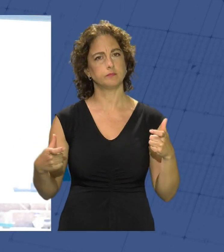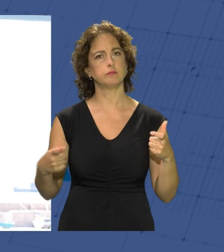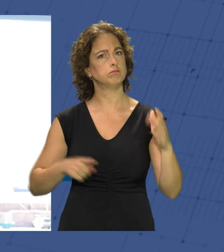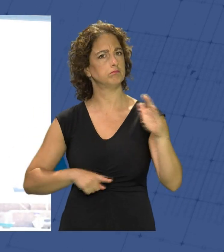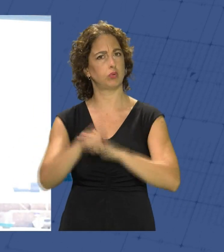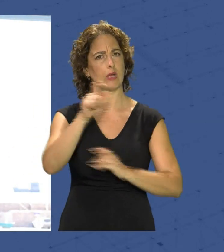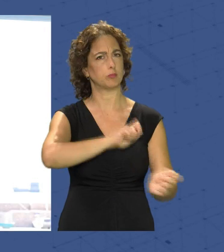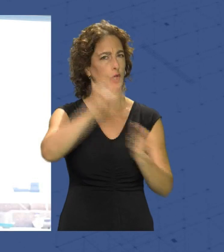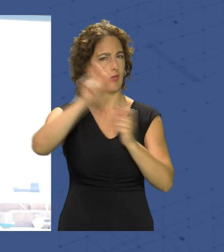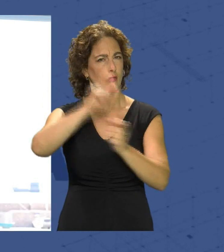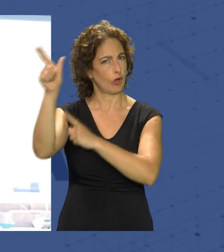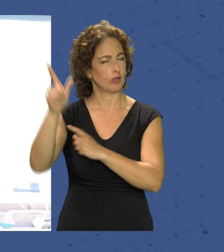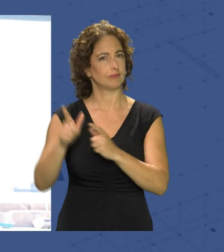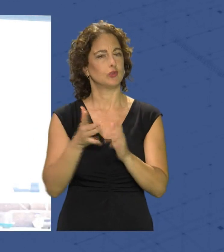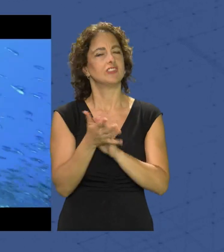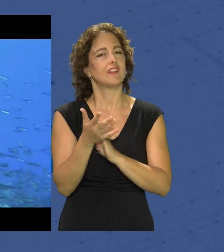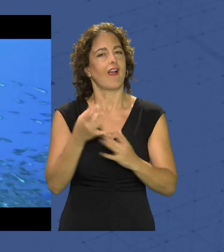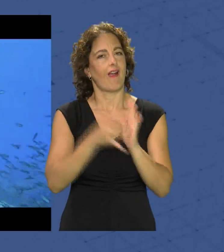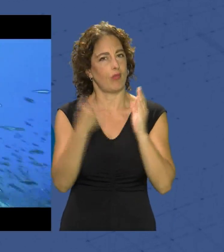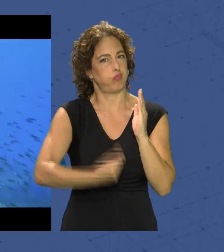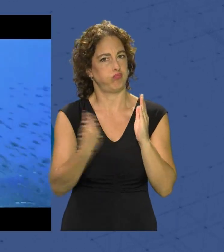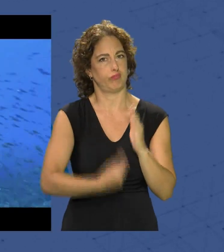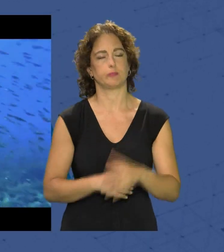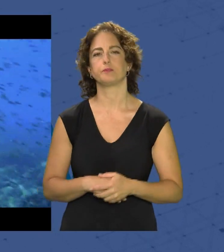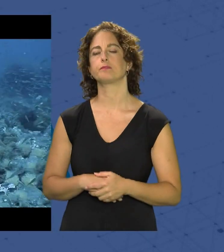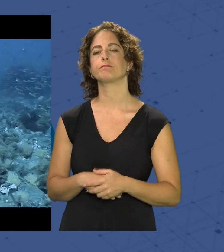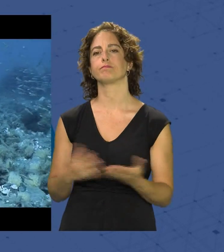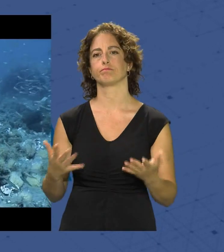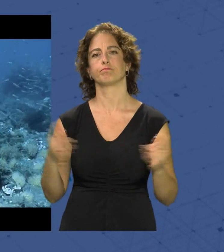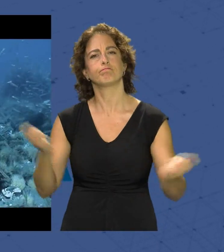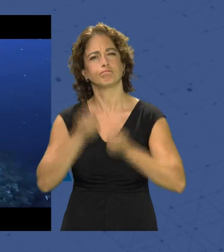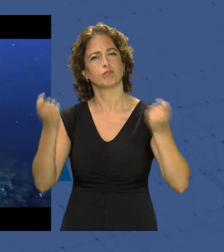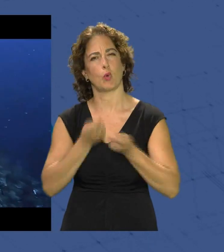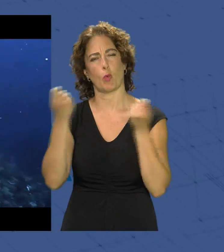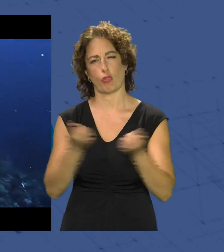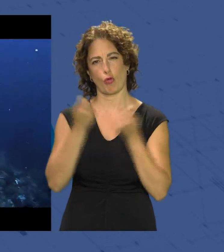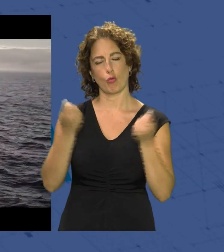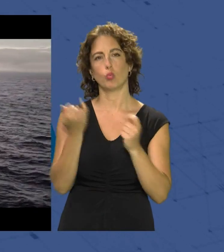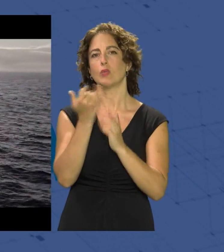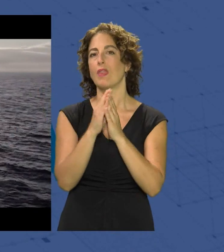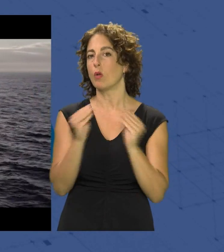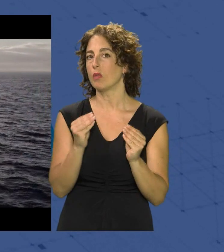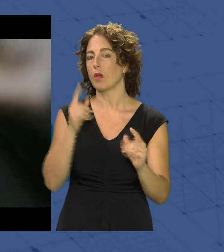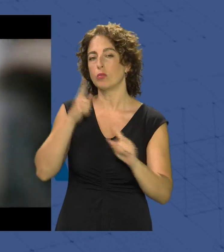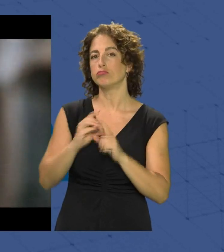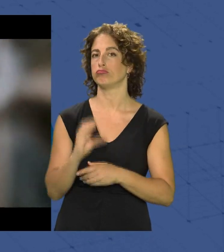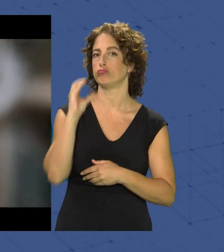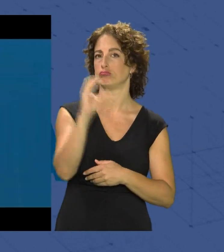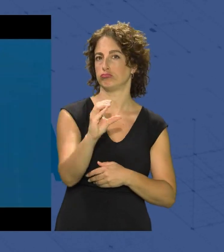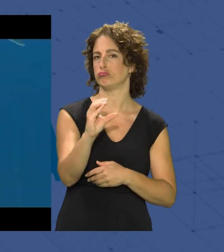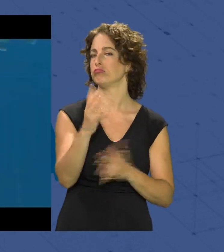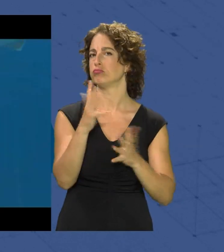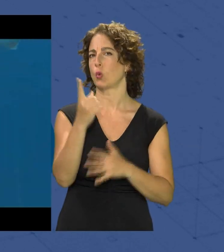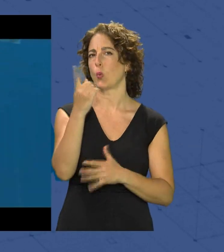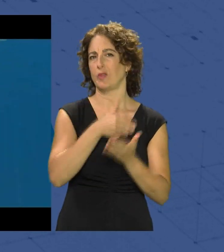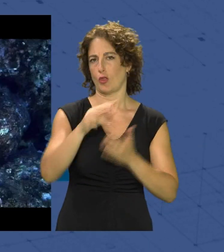exportaciones porque es sinónimo de calidad Una ambiciosa acción de promoción en la que la Junta Andalucía invierte algo más de un